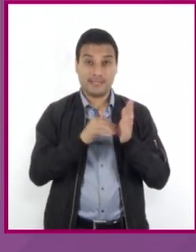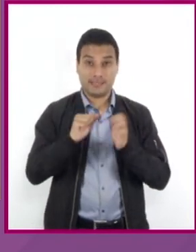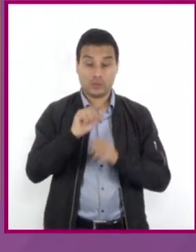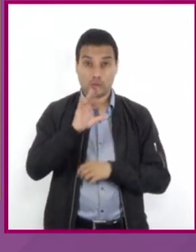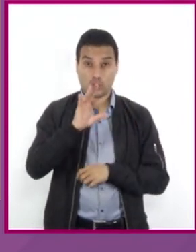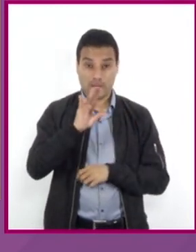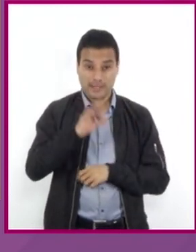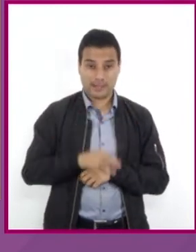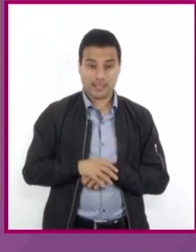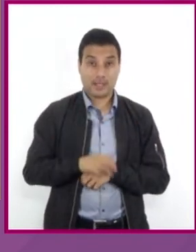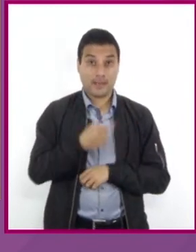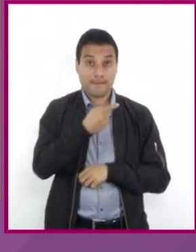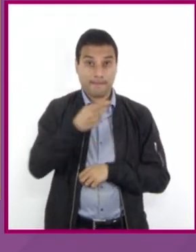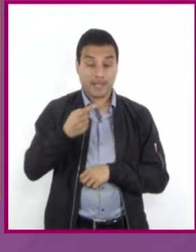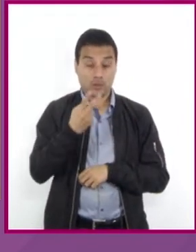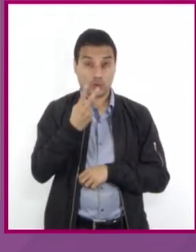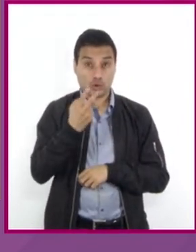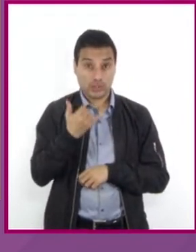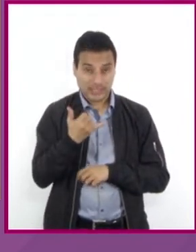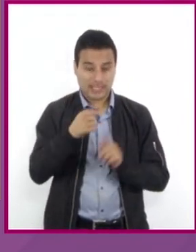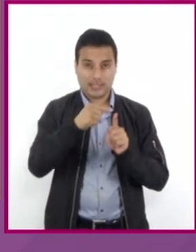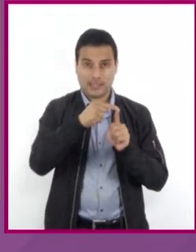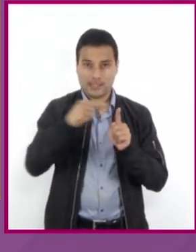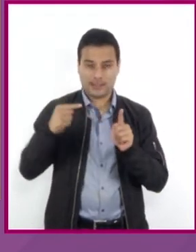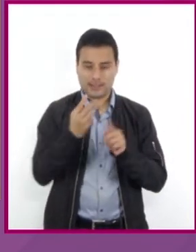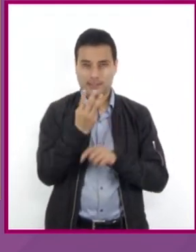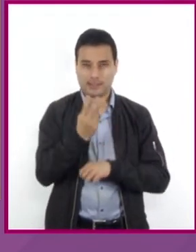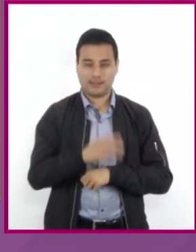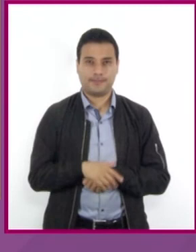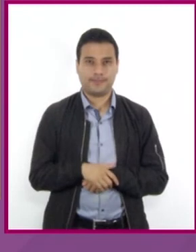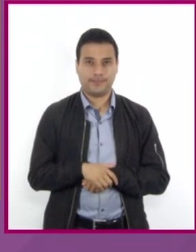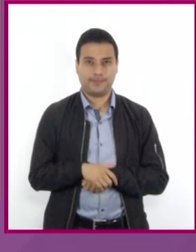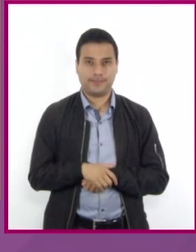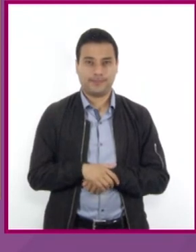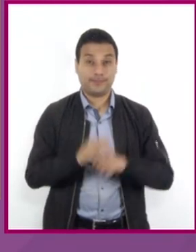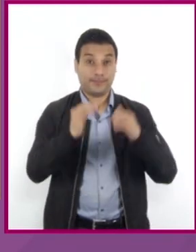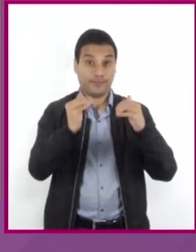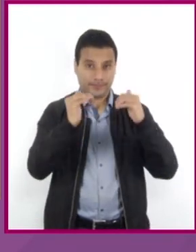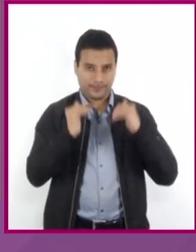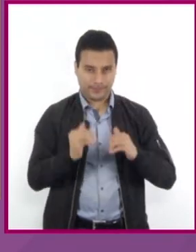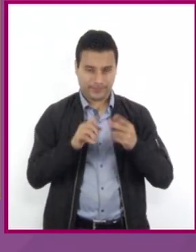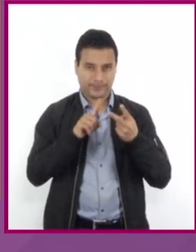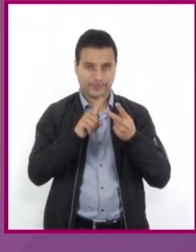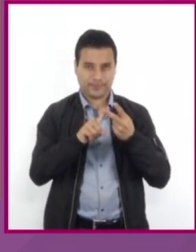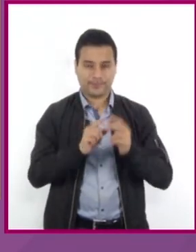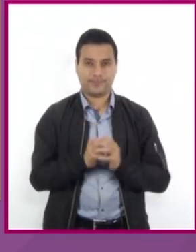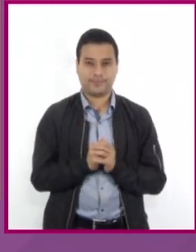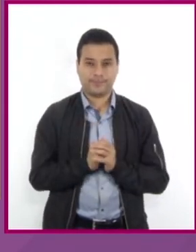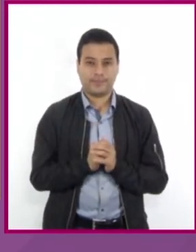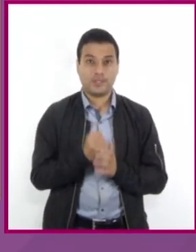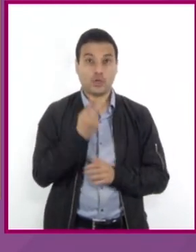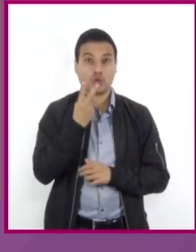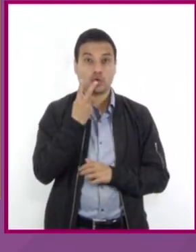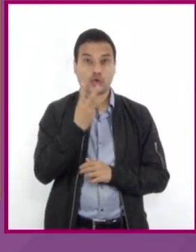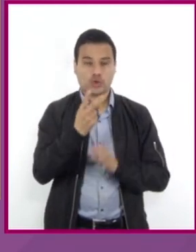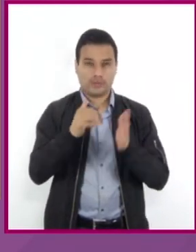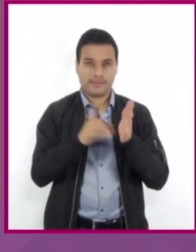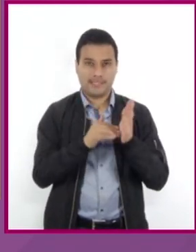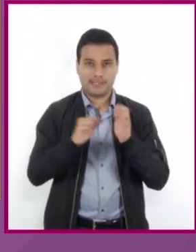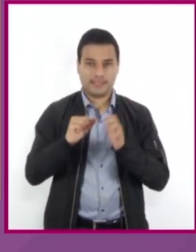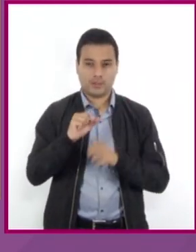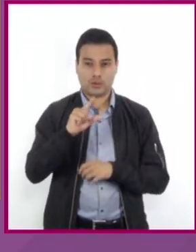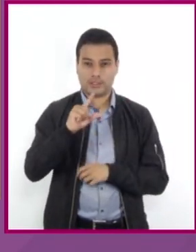menos 2Y todo dividido entre 3 y la segunda ecuación es 2670